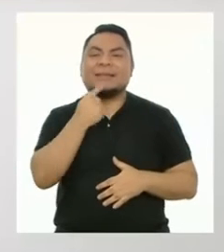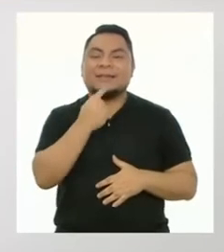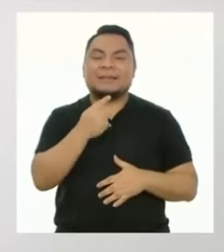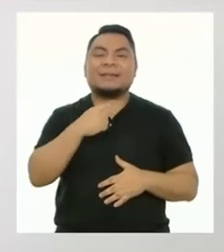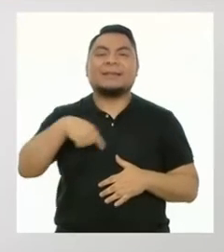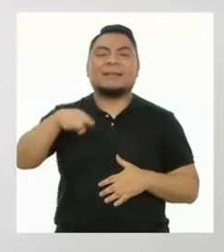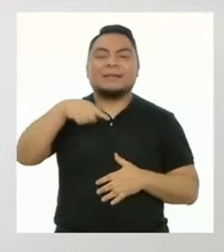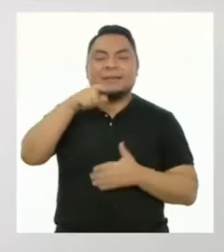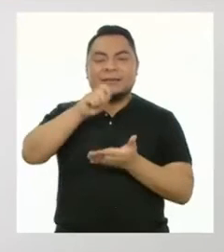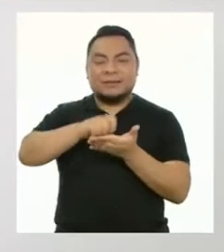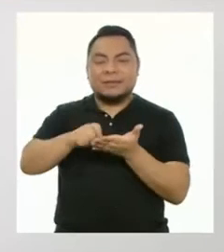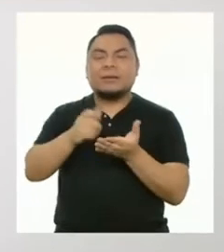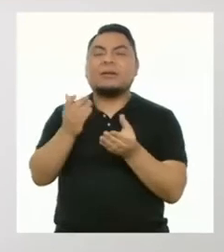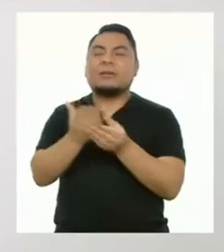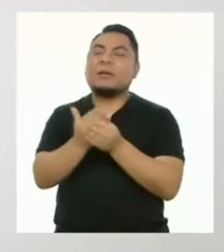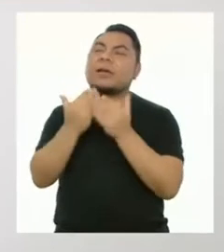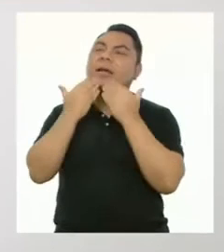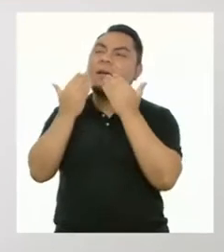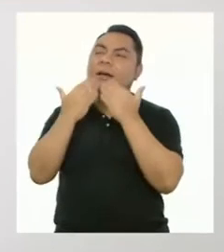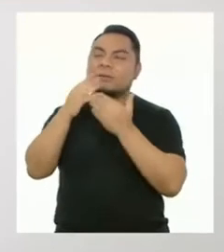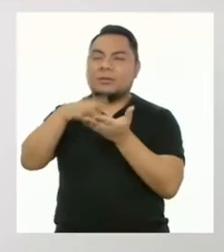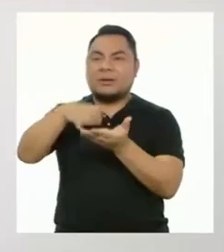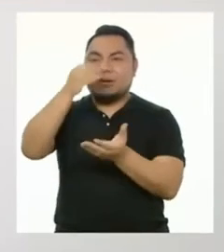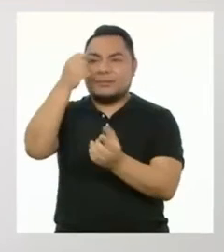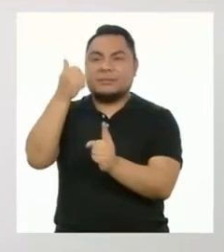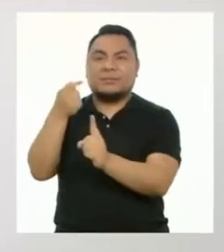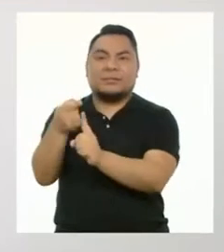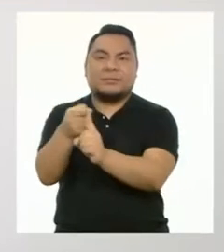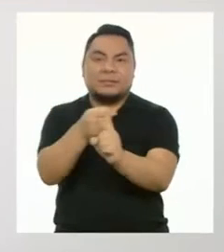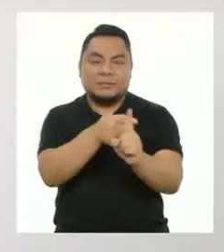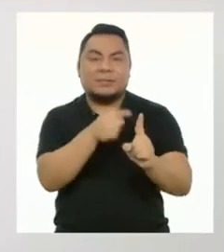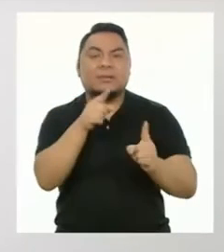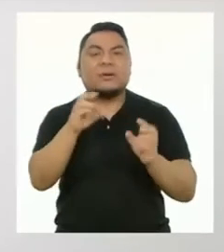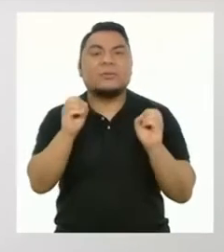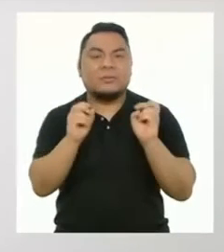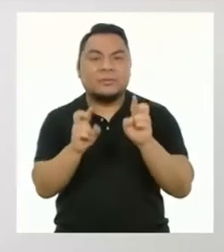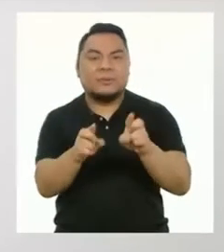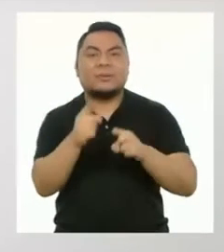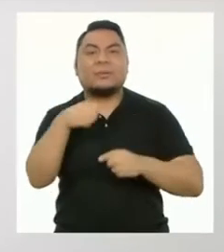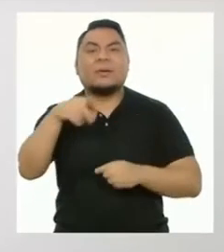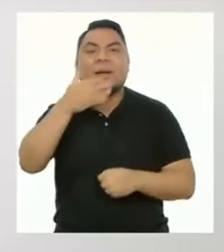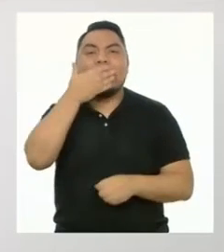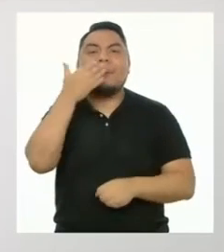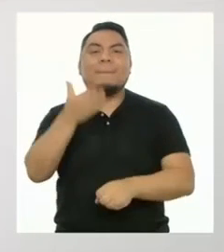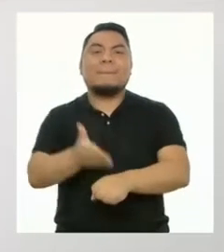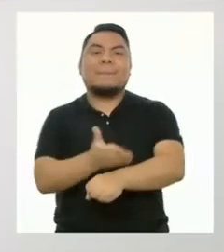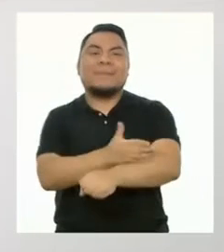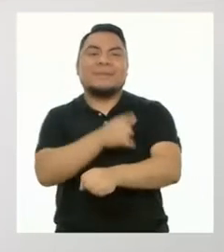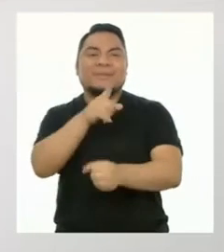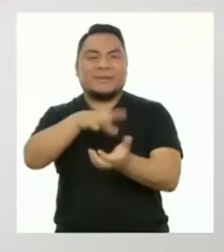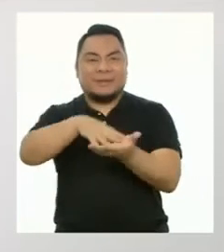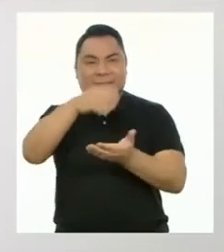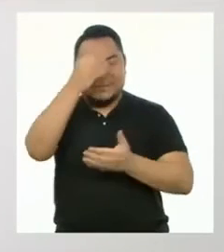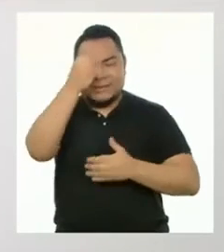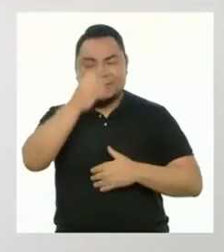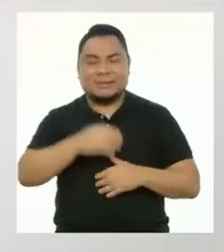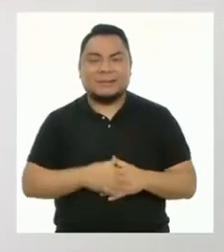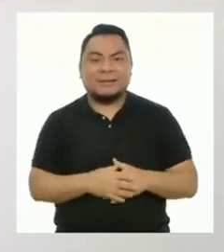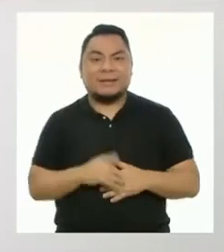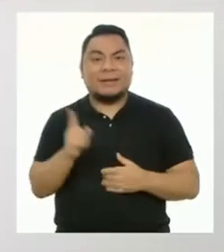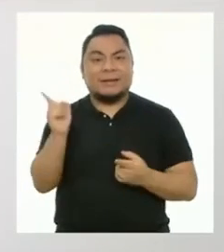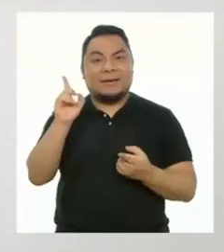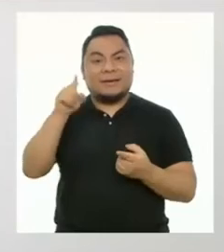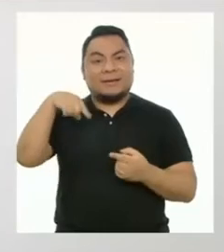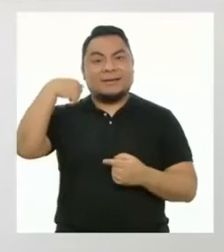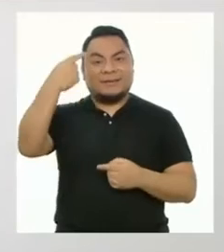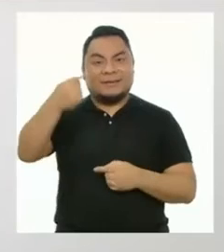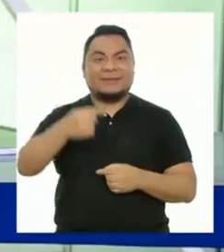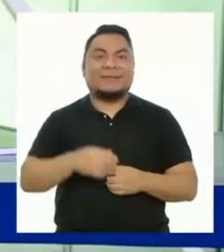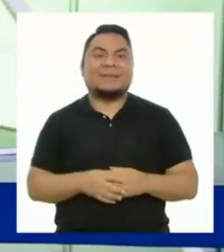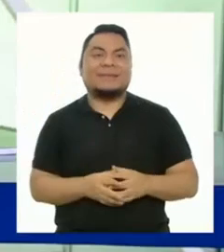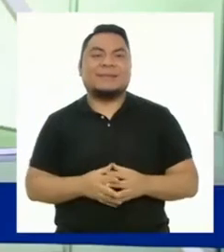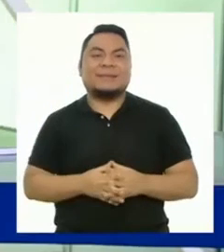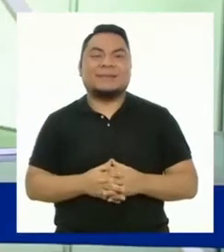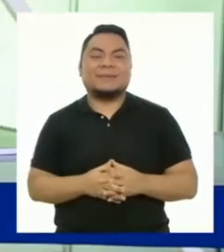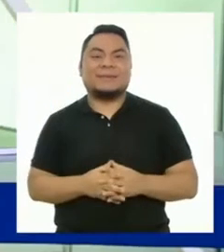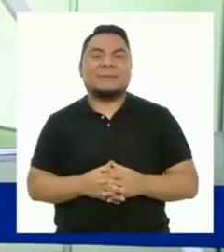autoevaluación y que la vean como lo que es. Una oportunidad para mejorar su aprendizaje. ¡Hasta luego!